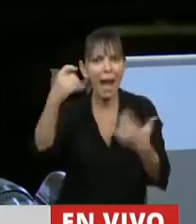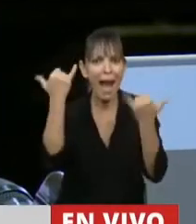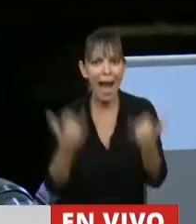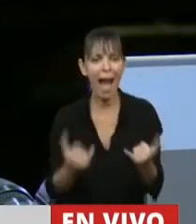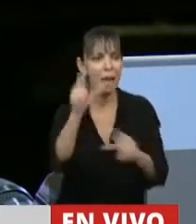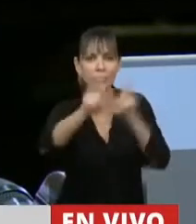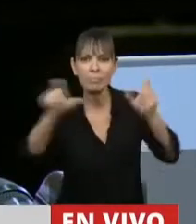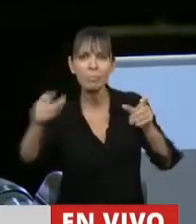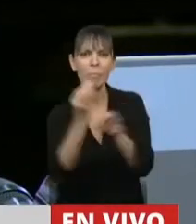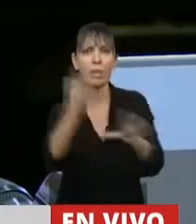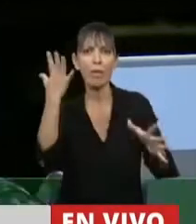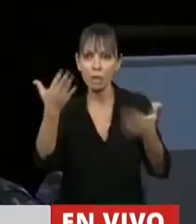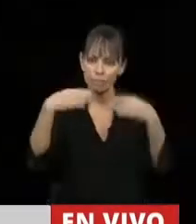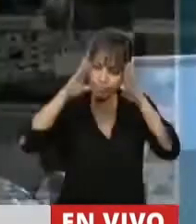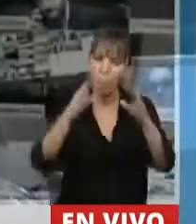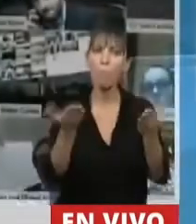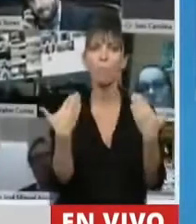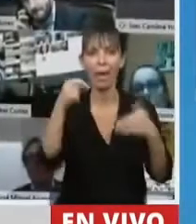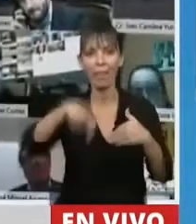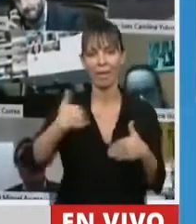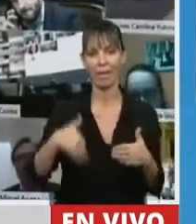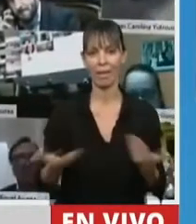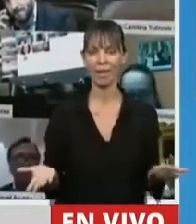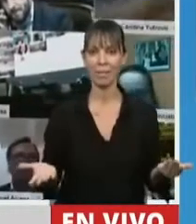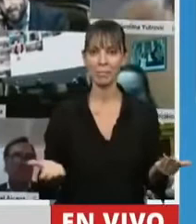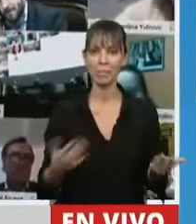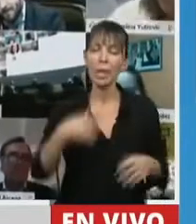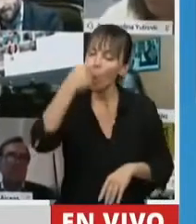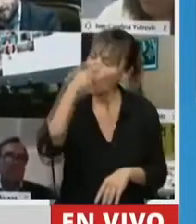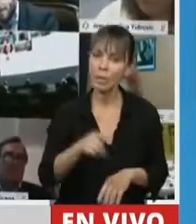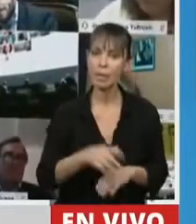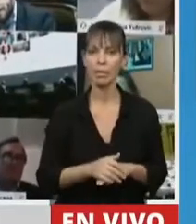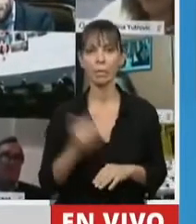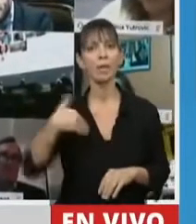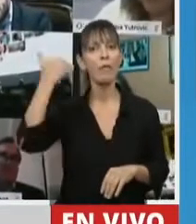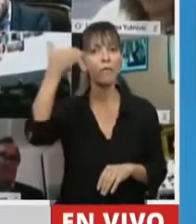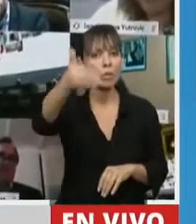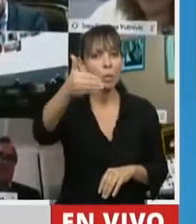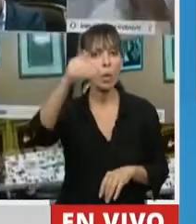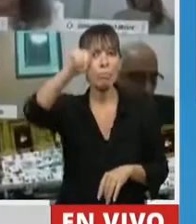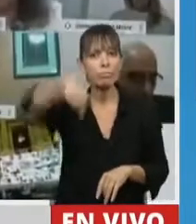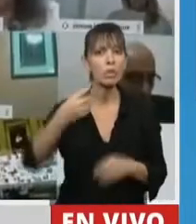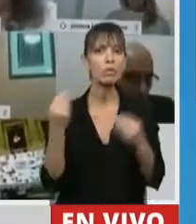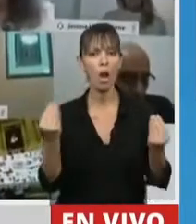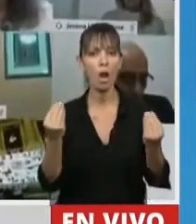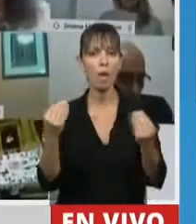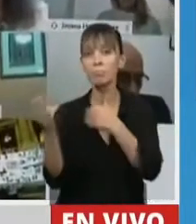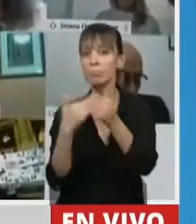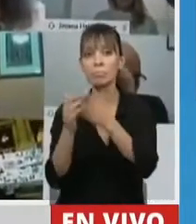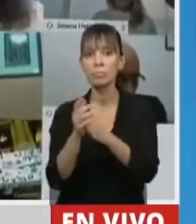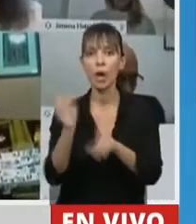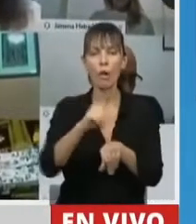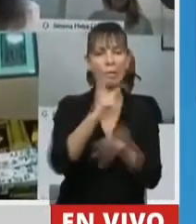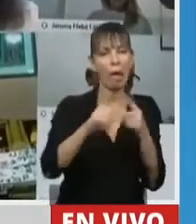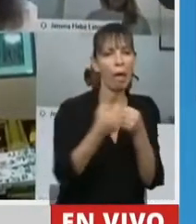personas que se dedican a hacer eso. Cierro, el futuro se construye, no se conspira ni